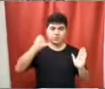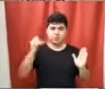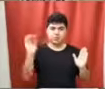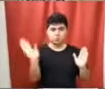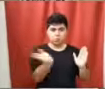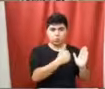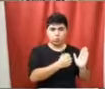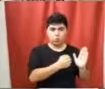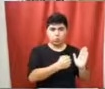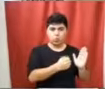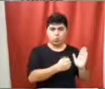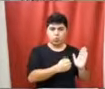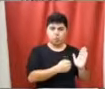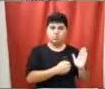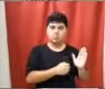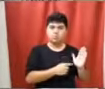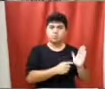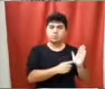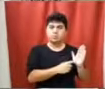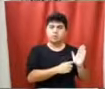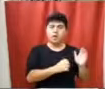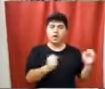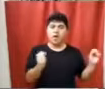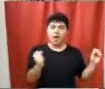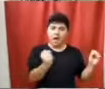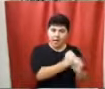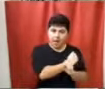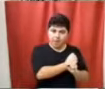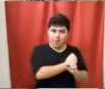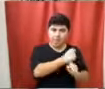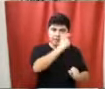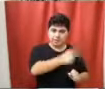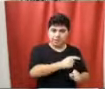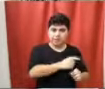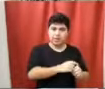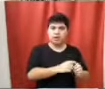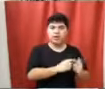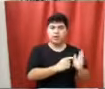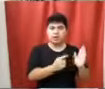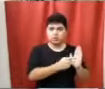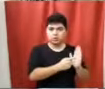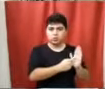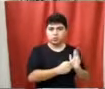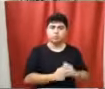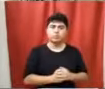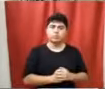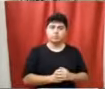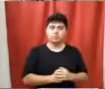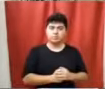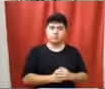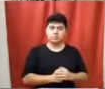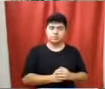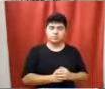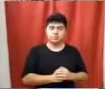afirmativo de todos los concejales. Queda sancionada la presente resolución. La siguiente reserva.